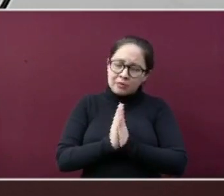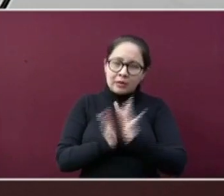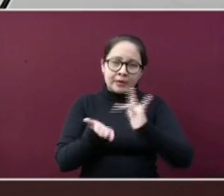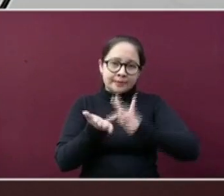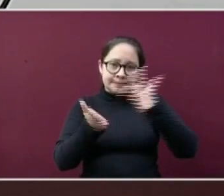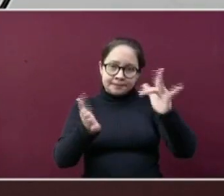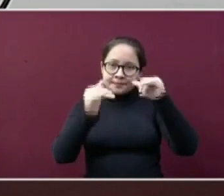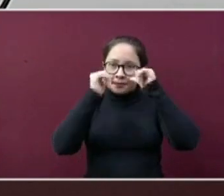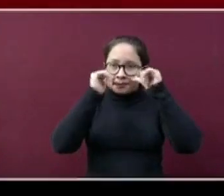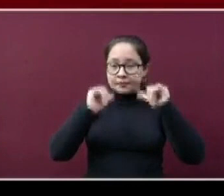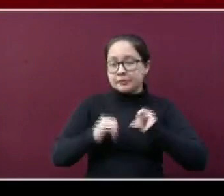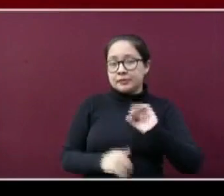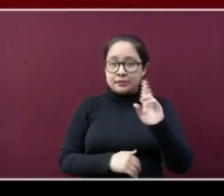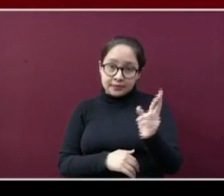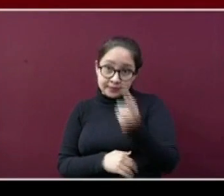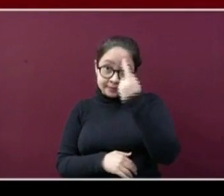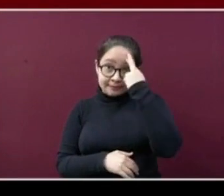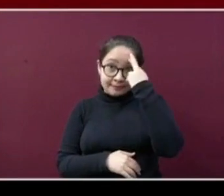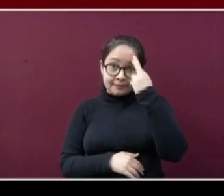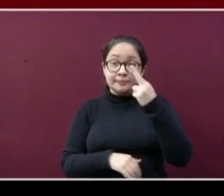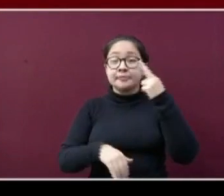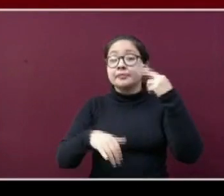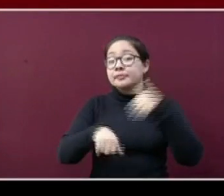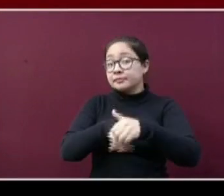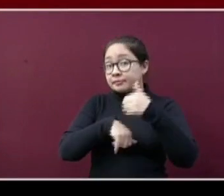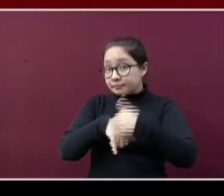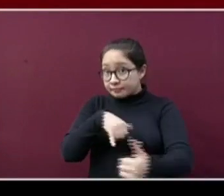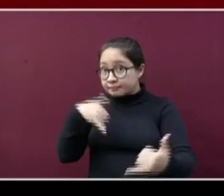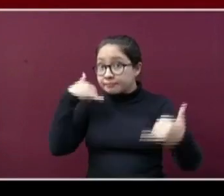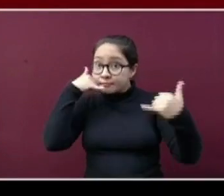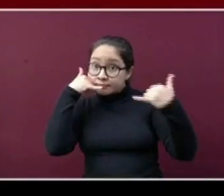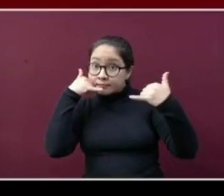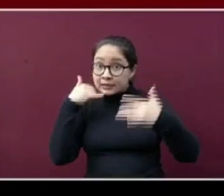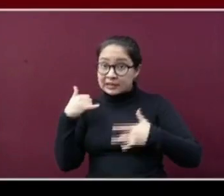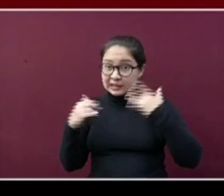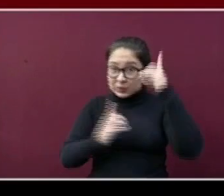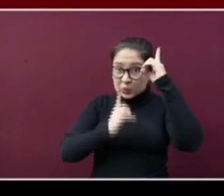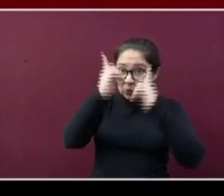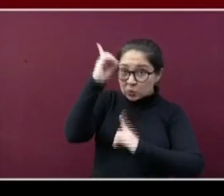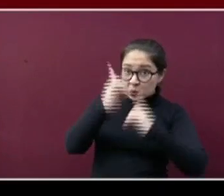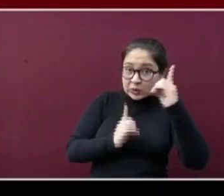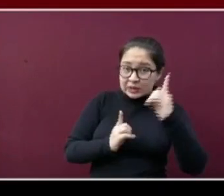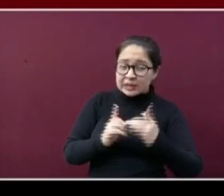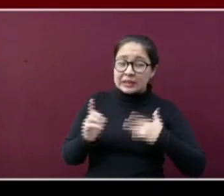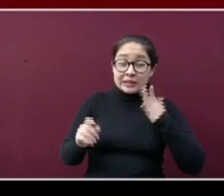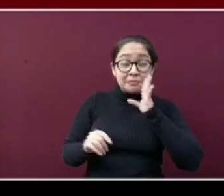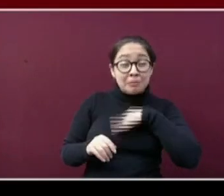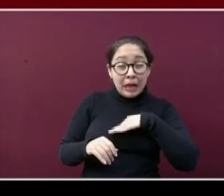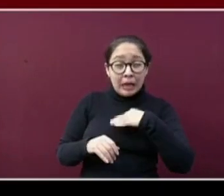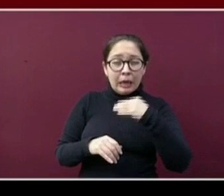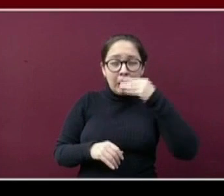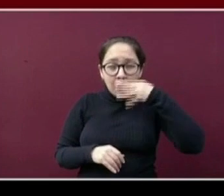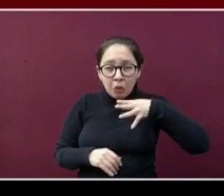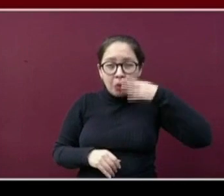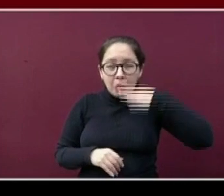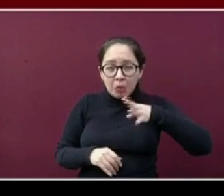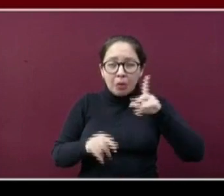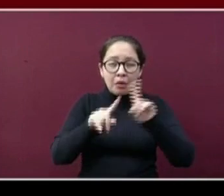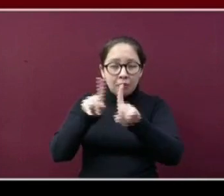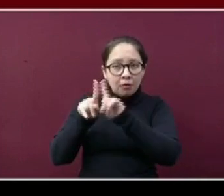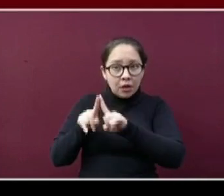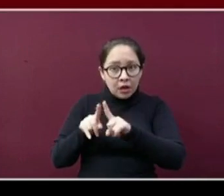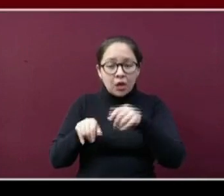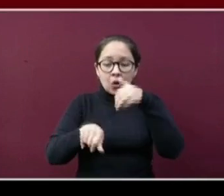su atención. Les recuerdo el número al que deben llamar en el caso de tener dudas o síntomas de coronavirus,